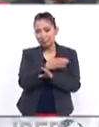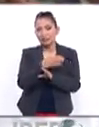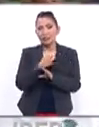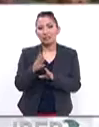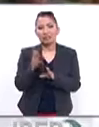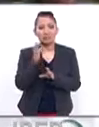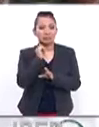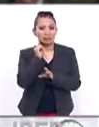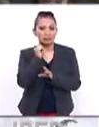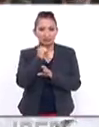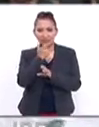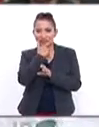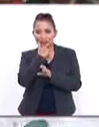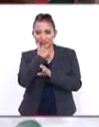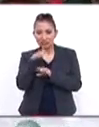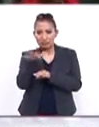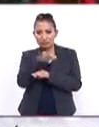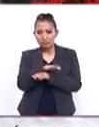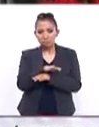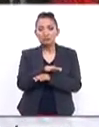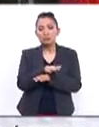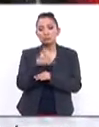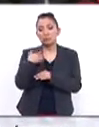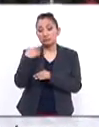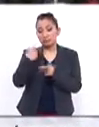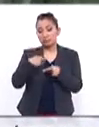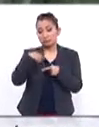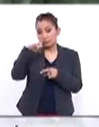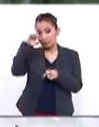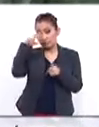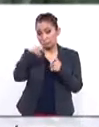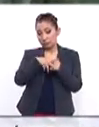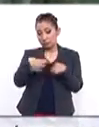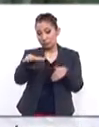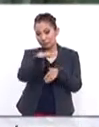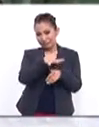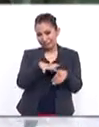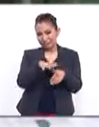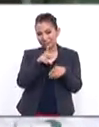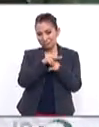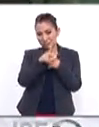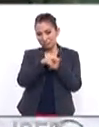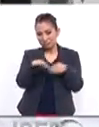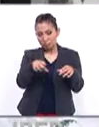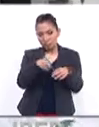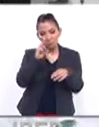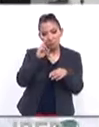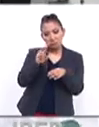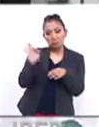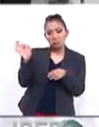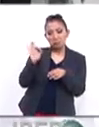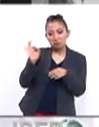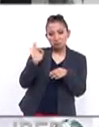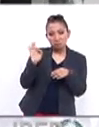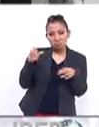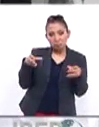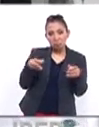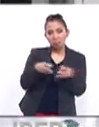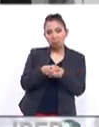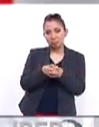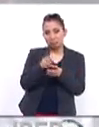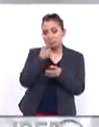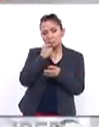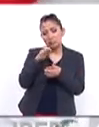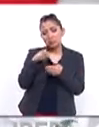el Parlamento Británico. En ese sentido, los europeos estarían inclusive dispuestos a ver humildad del lado británico.